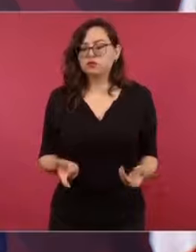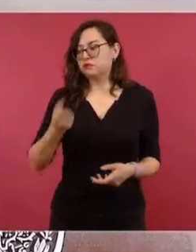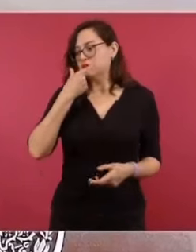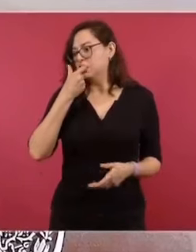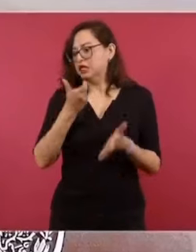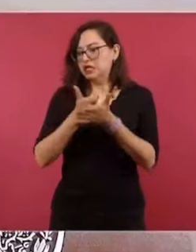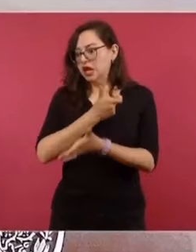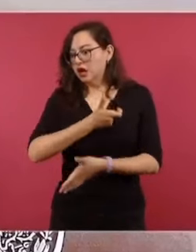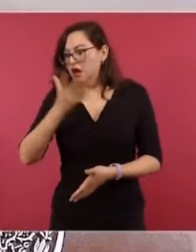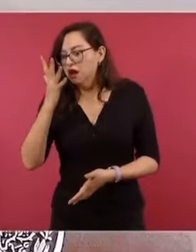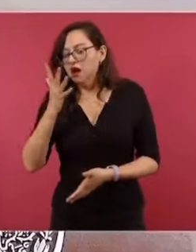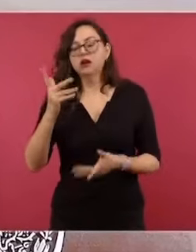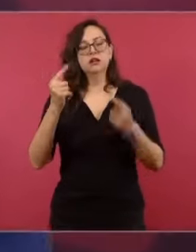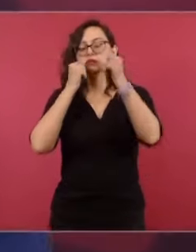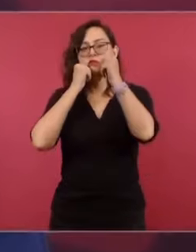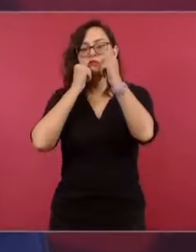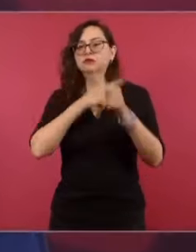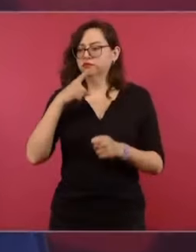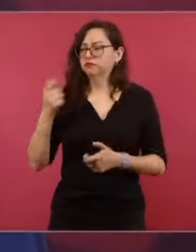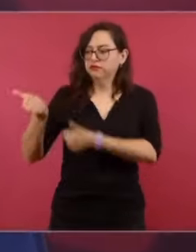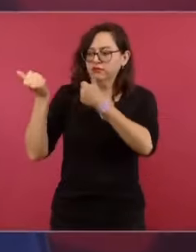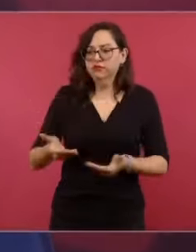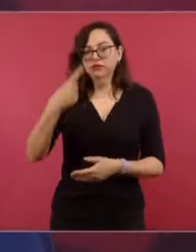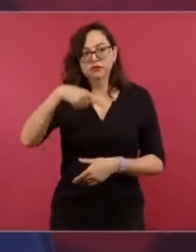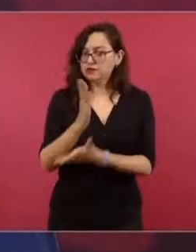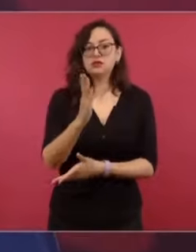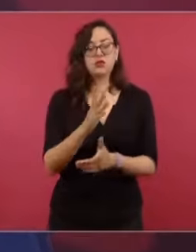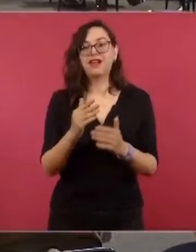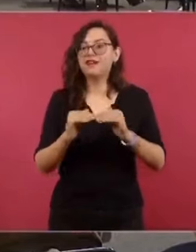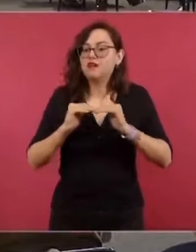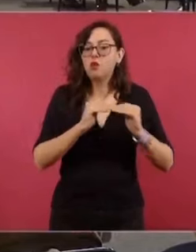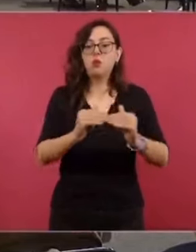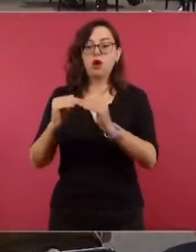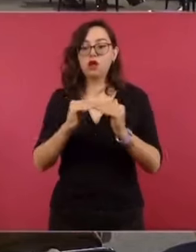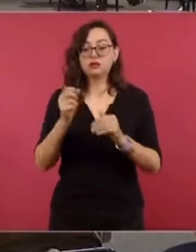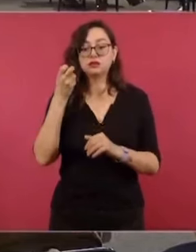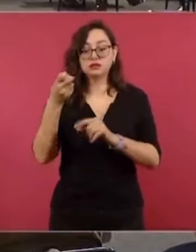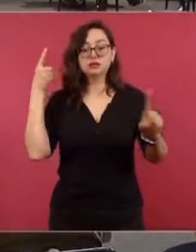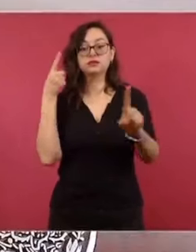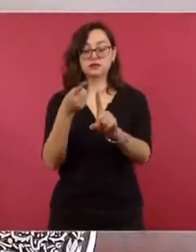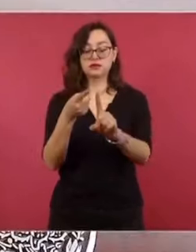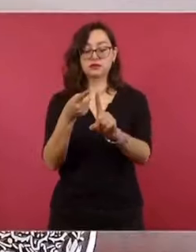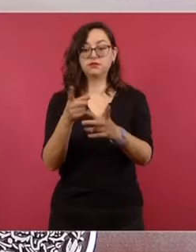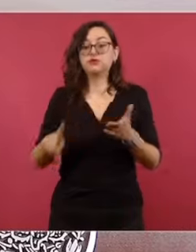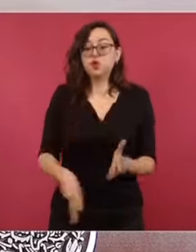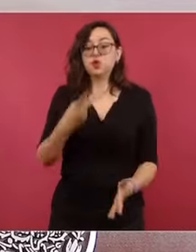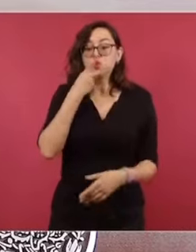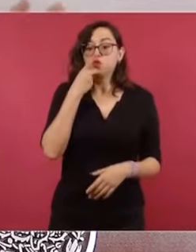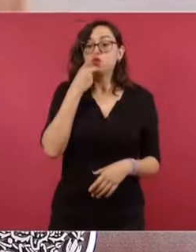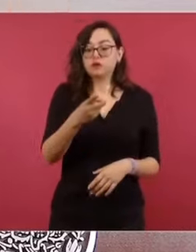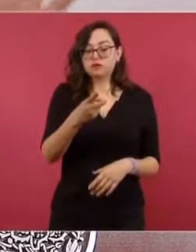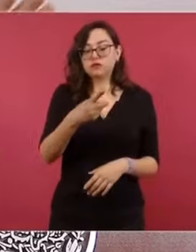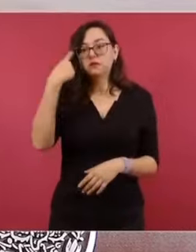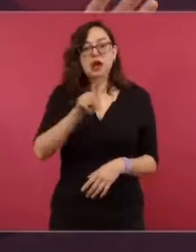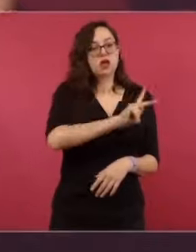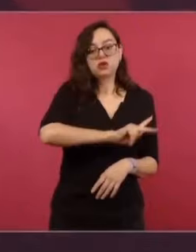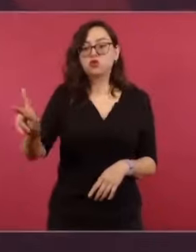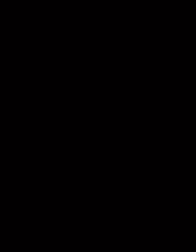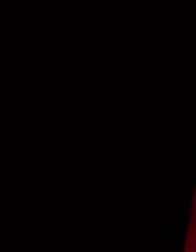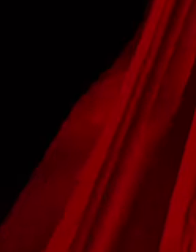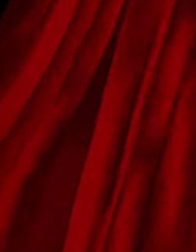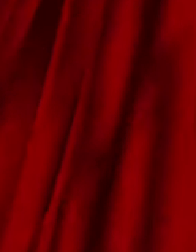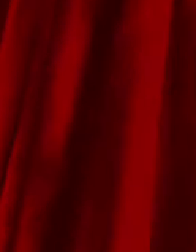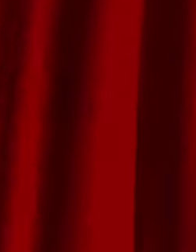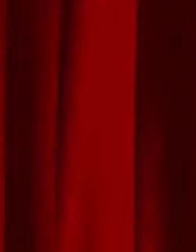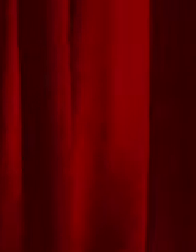caras, que se tenga el acceso. Ese es el propósito y repito, que sea universal, que sea para todos.